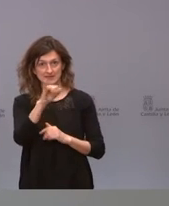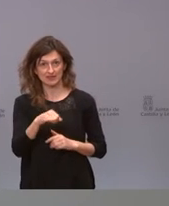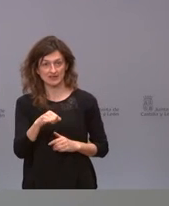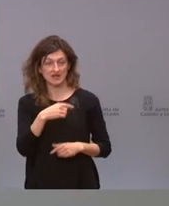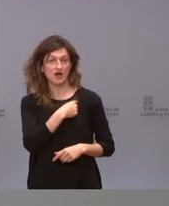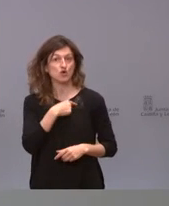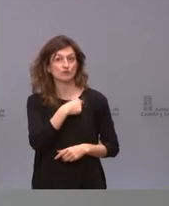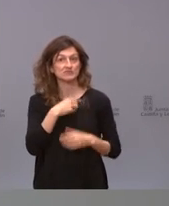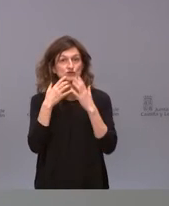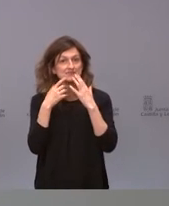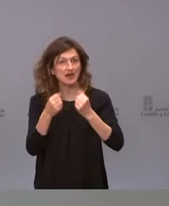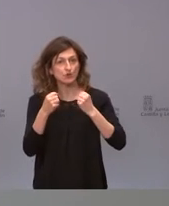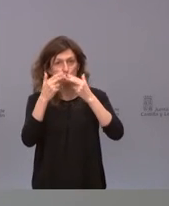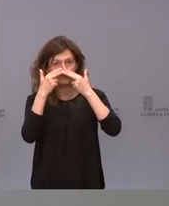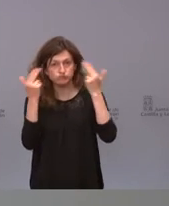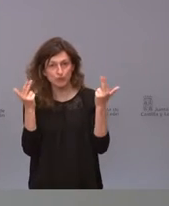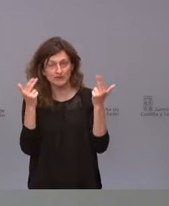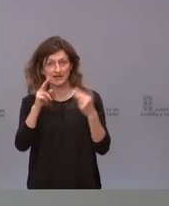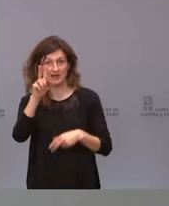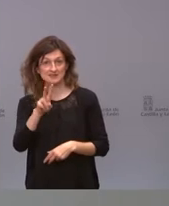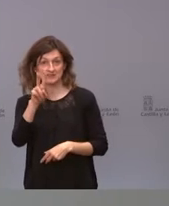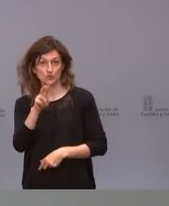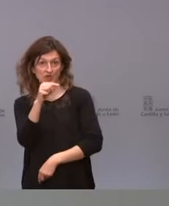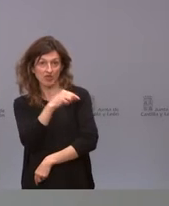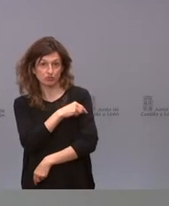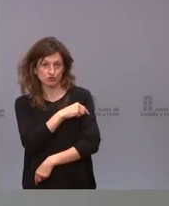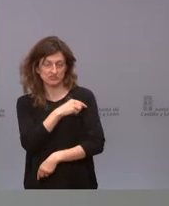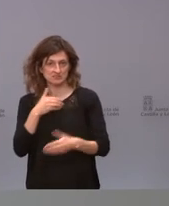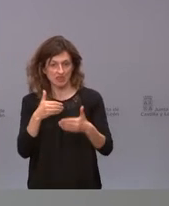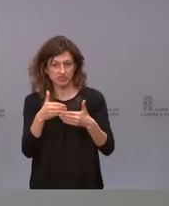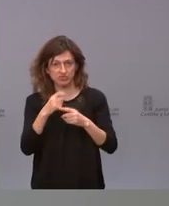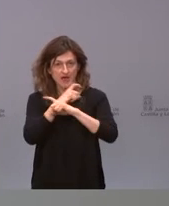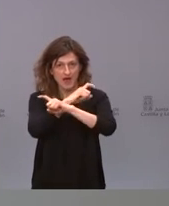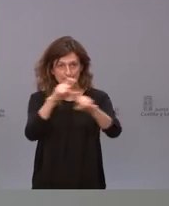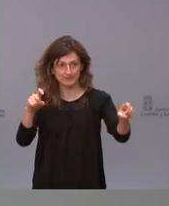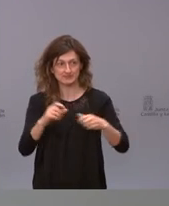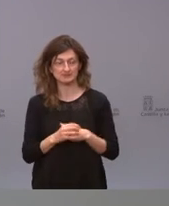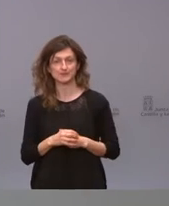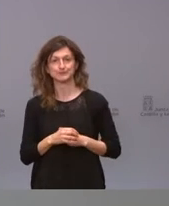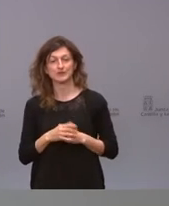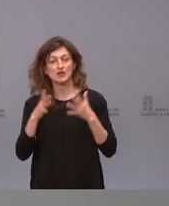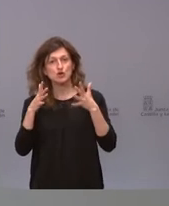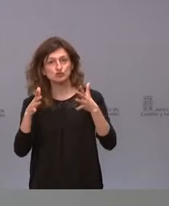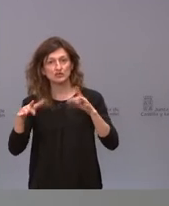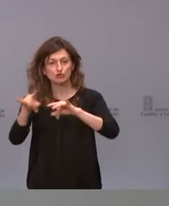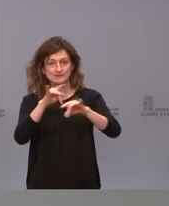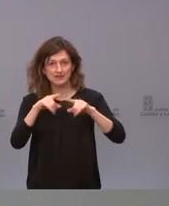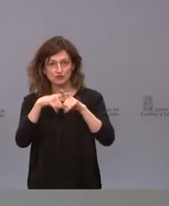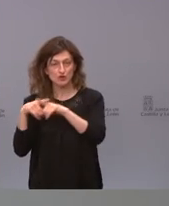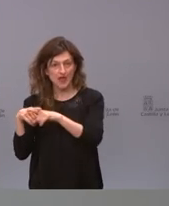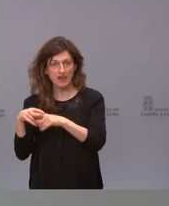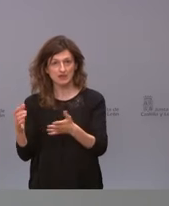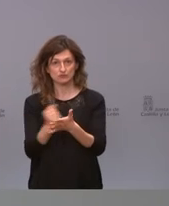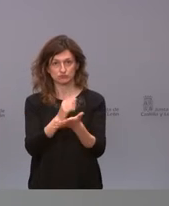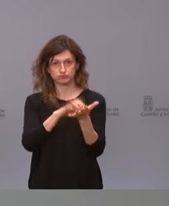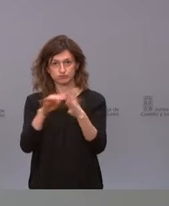de Salud Pública se pronuncie en relación a las segundas dosis lo comunicaremos. Durante el Consejo Interterritorial todas las comunidades